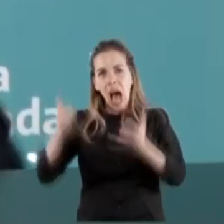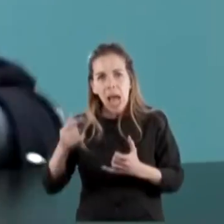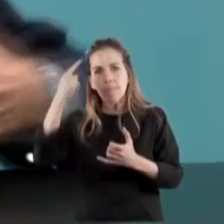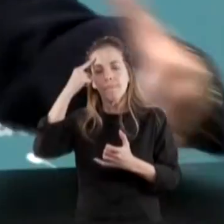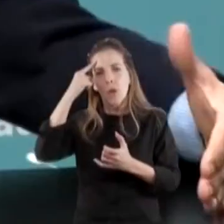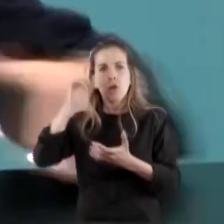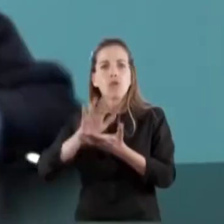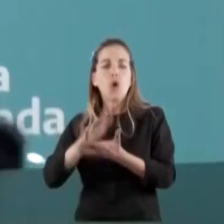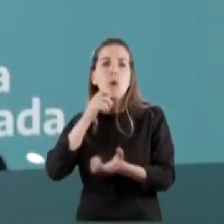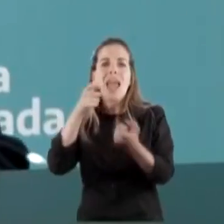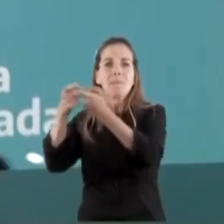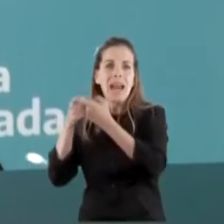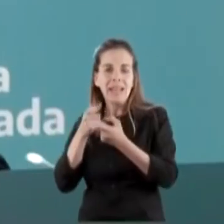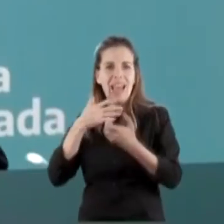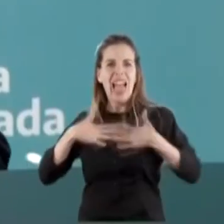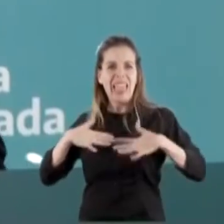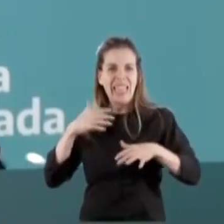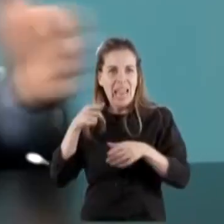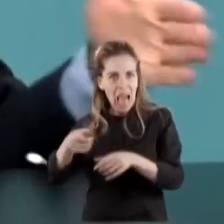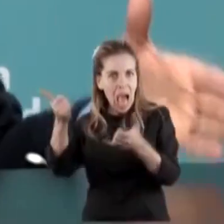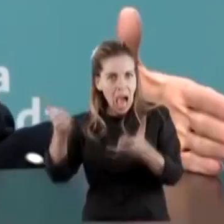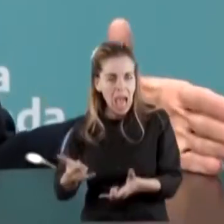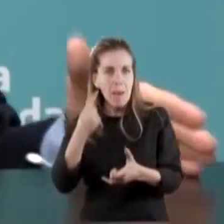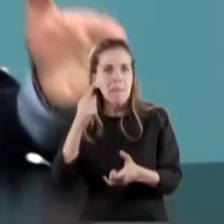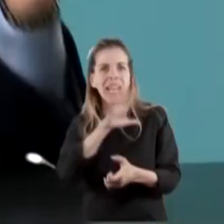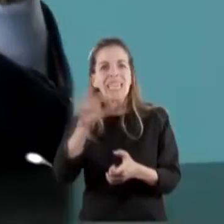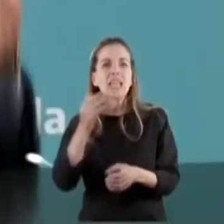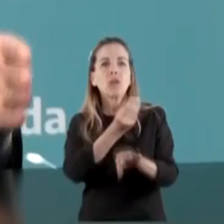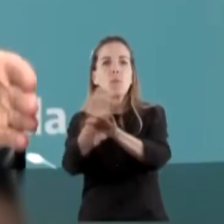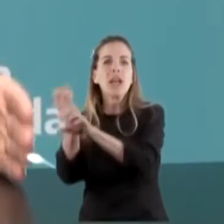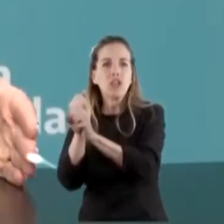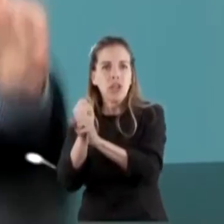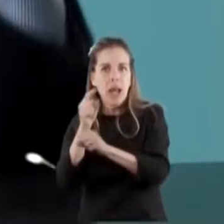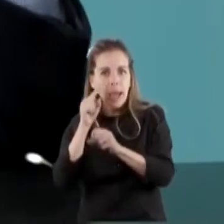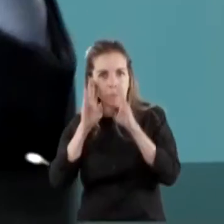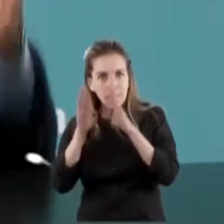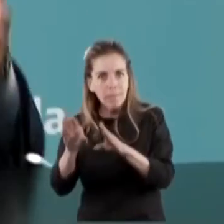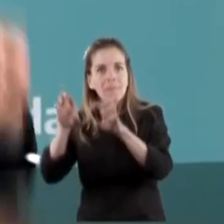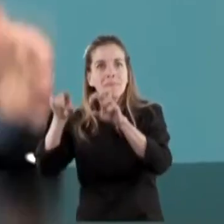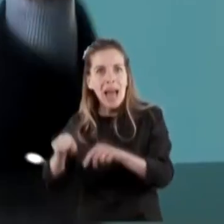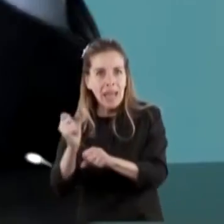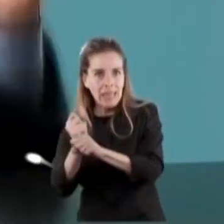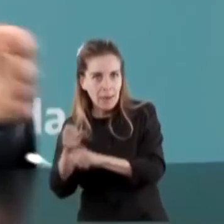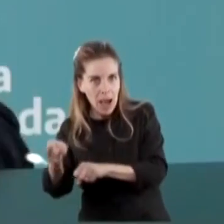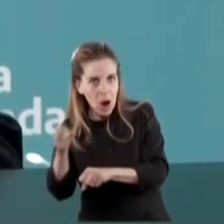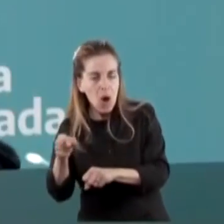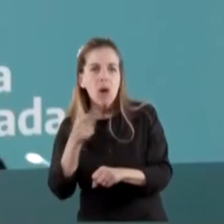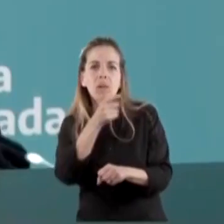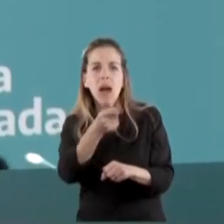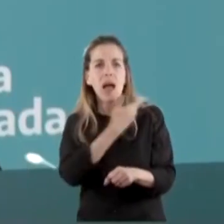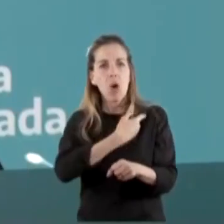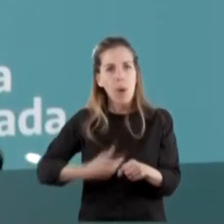rubro textil de más de 1.500 puestos de trabajo, ahí va a ir el potenciar trabajo, cada gobernador con su unidad de oficios, con su unidad